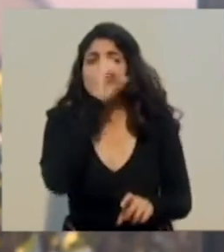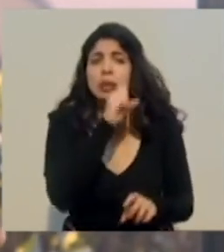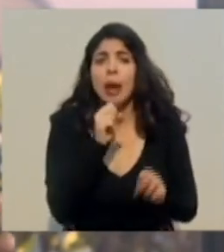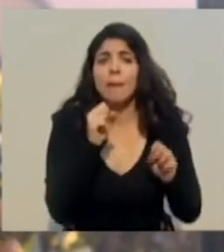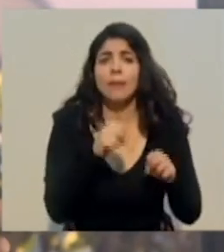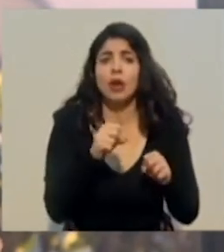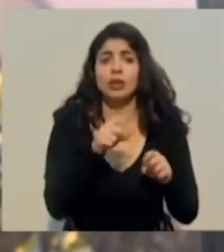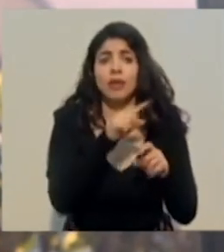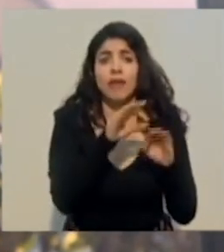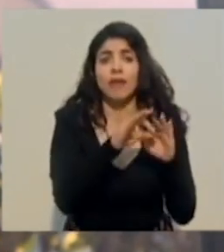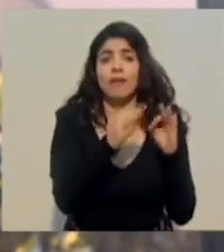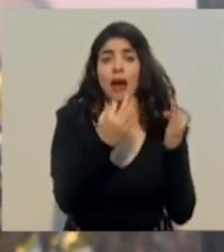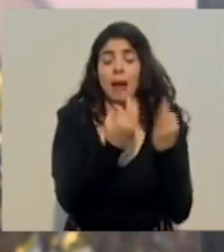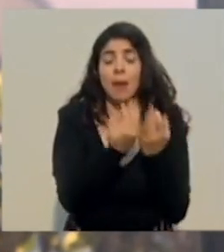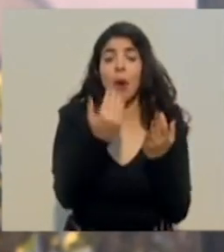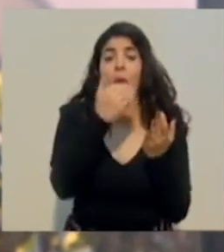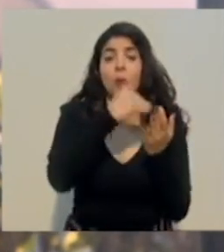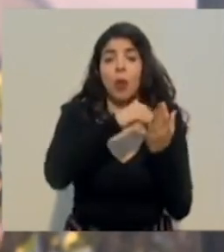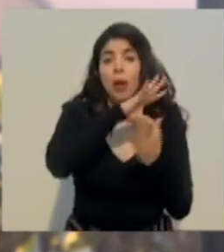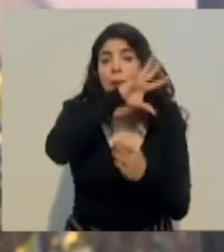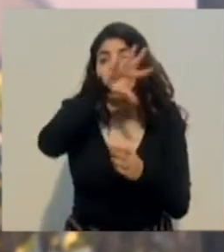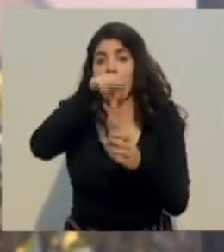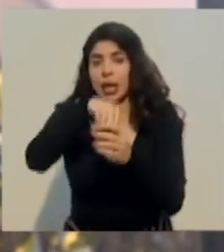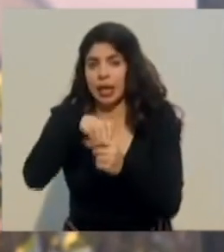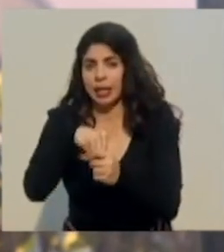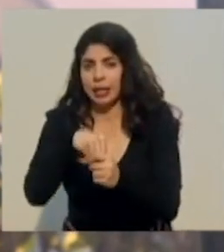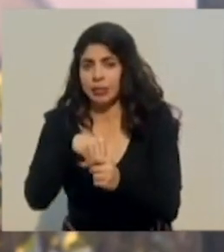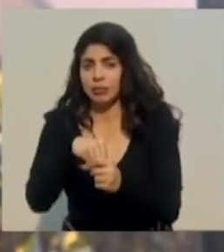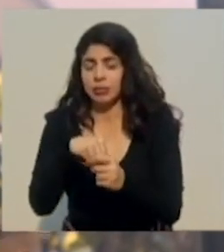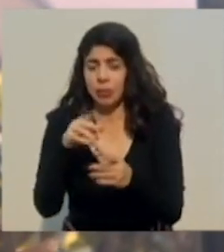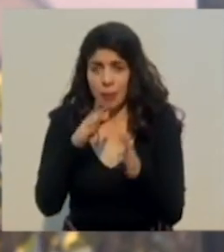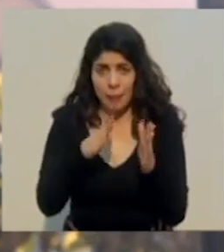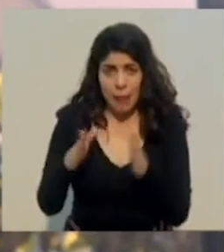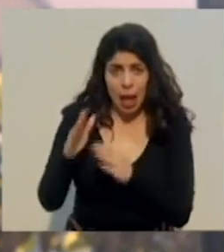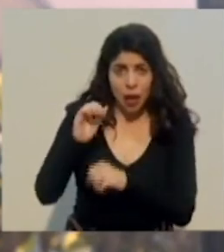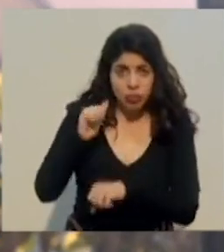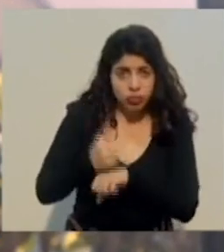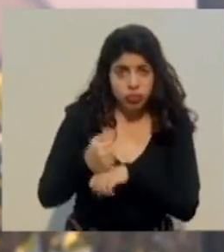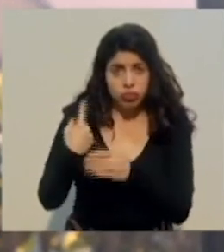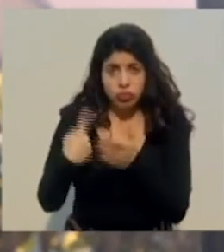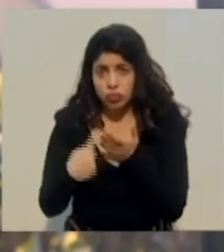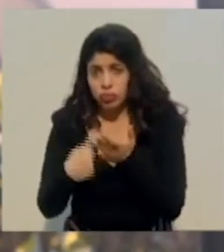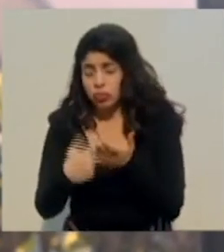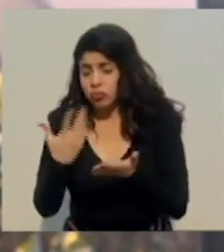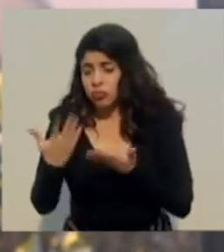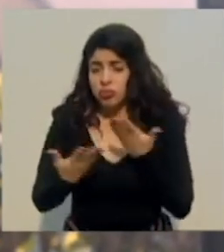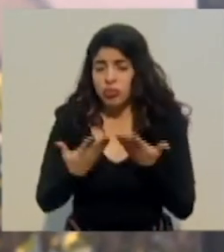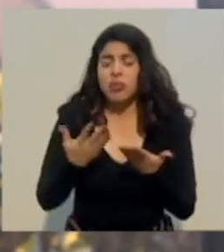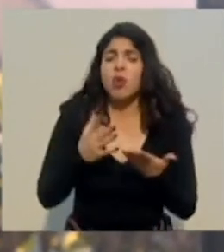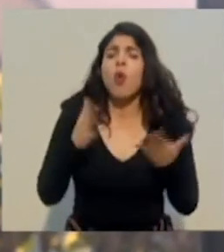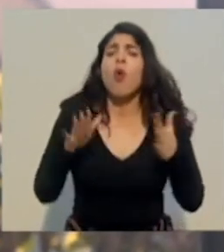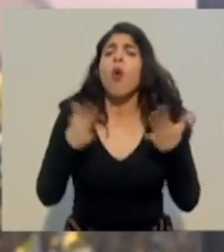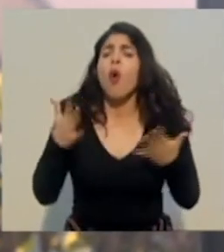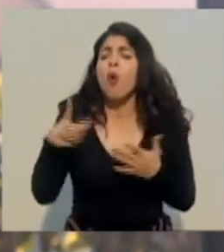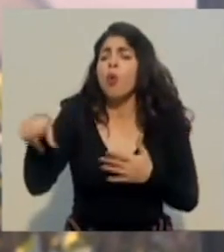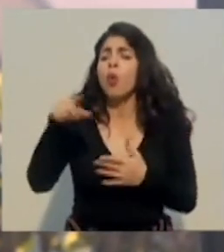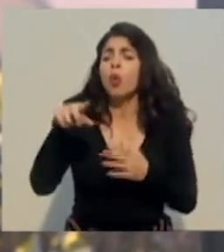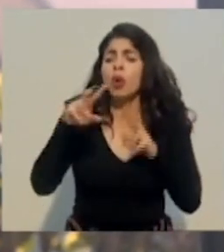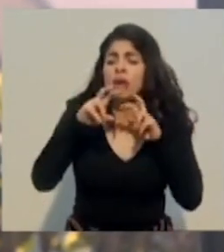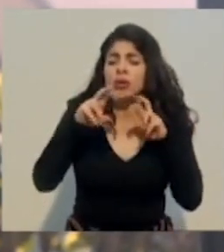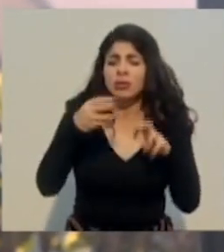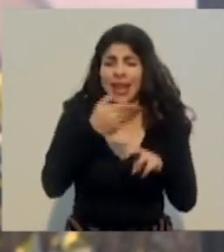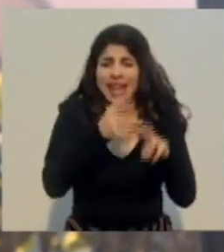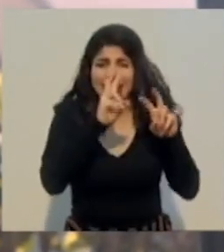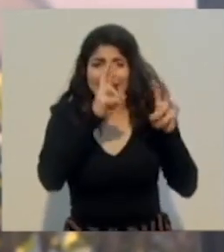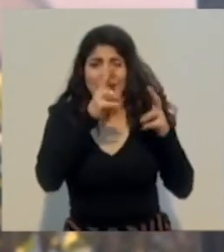consumando, planteando, discutiendo. En fin, ¿cómo analizan ustedes este tema tan particular en cuanto a